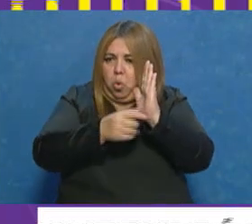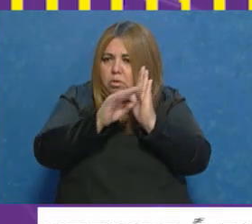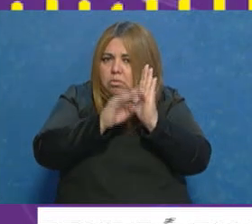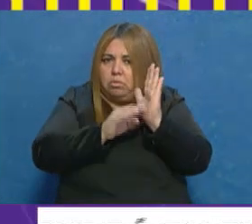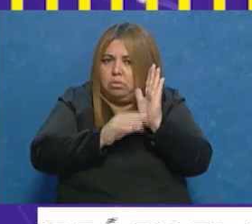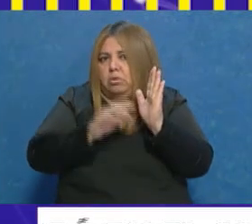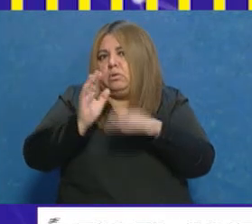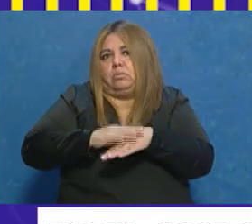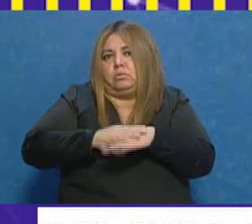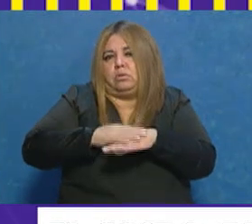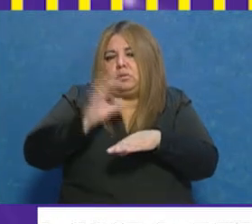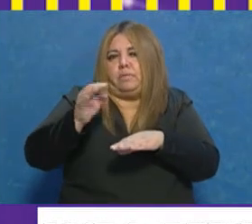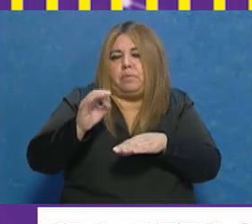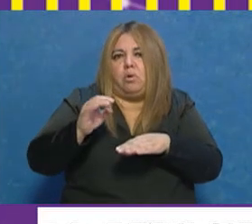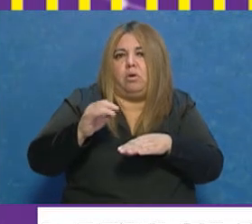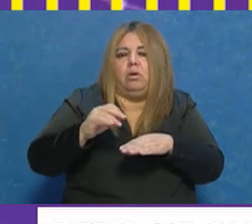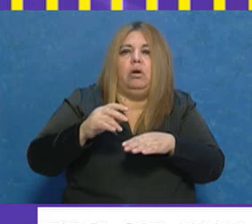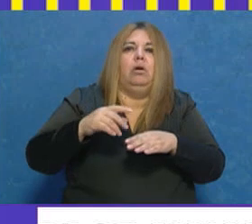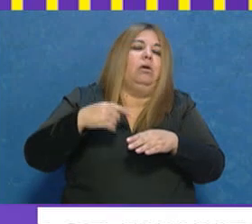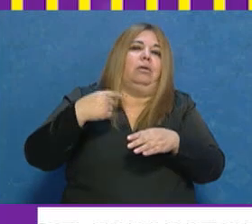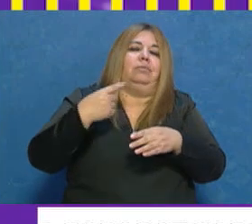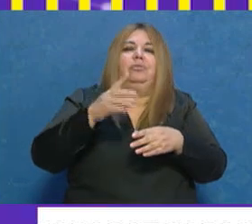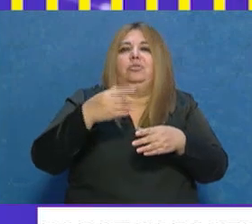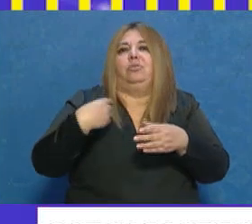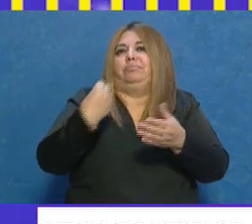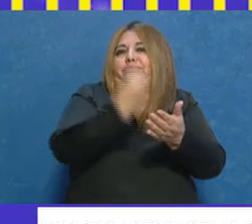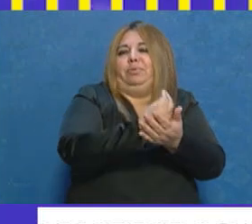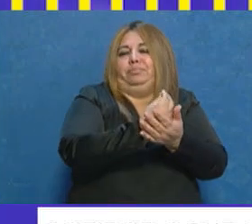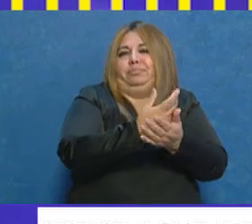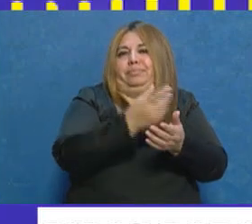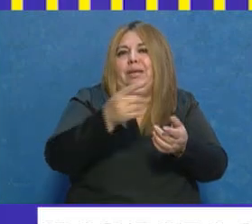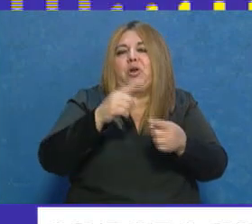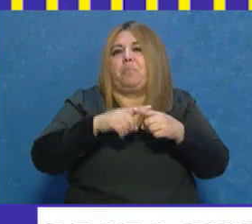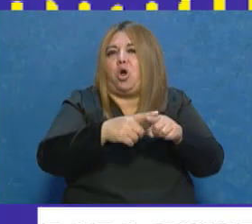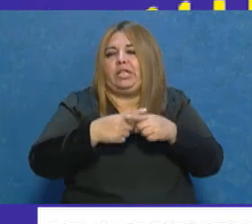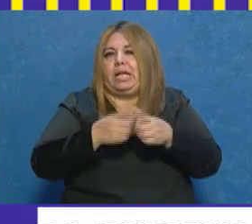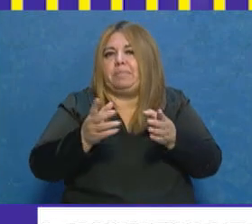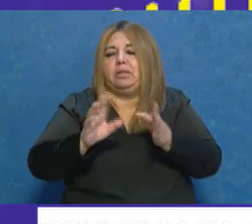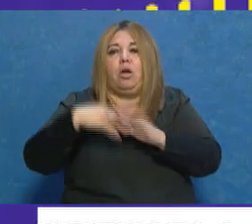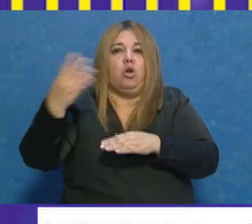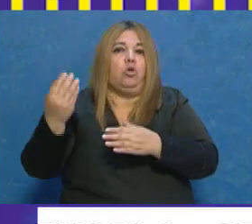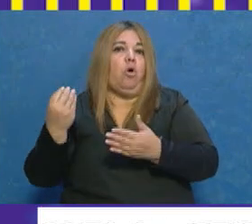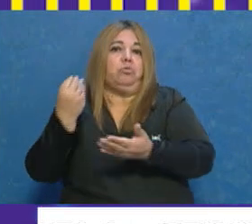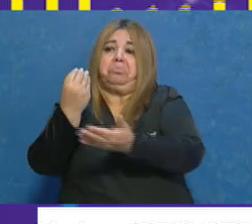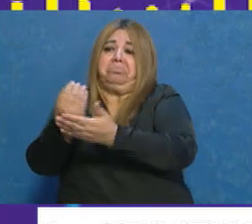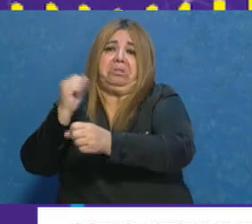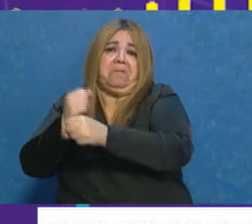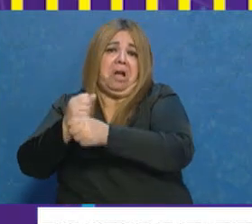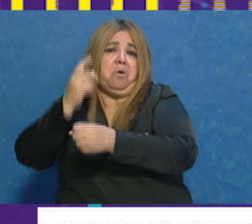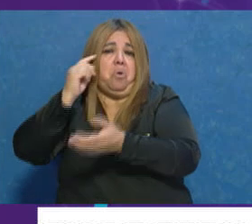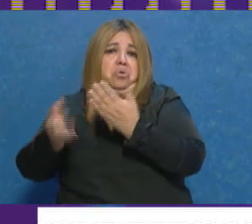tenemos responsabilidad política. En cambio, los funcionarios equiparados no tienen este sistema riguroso de selección, más allá de que ingresen por